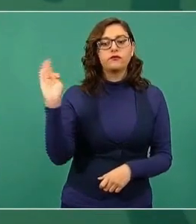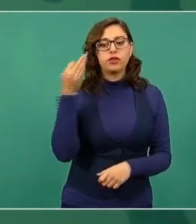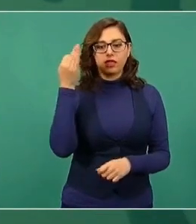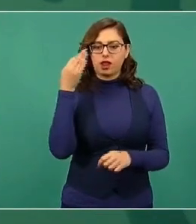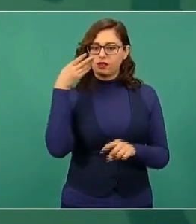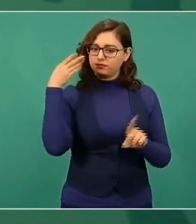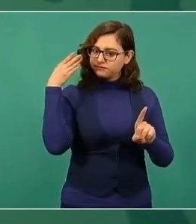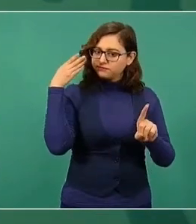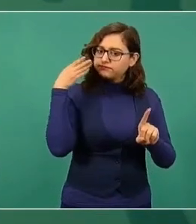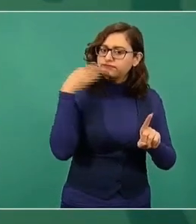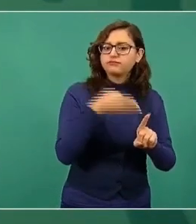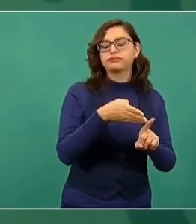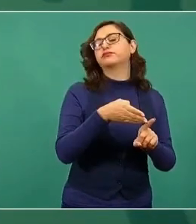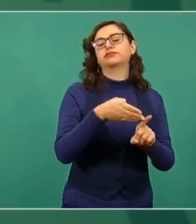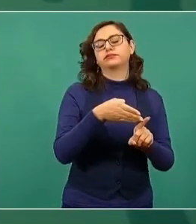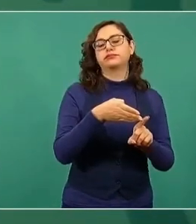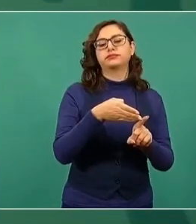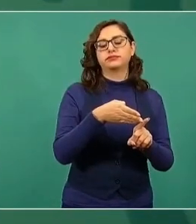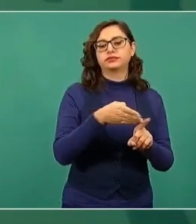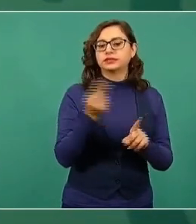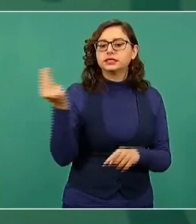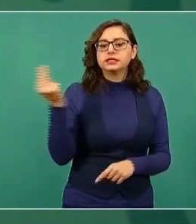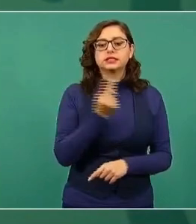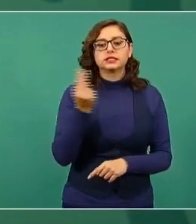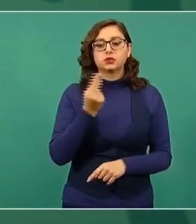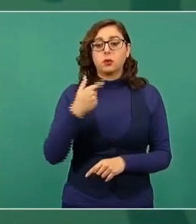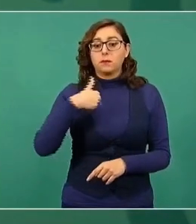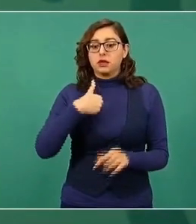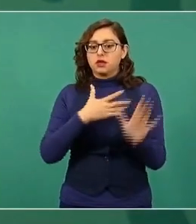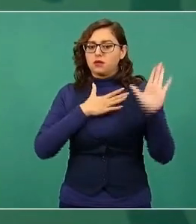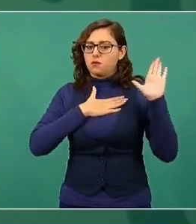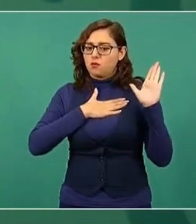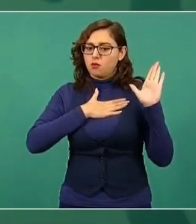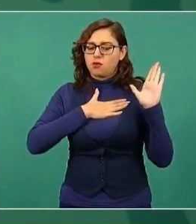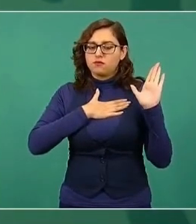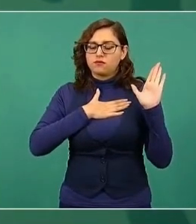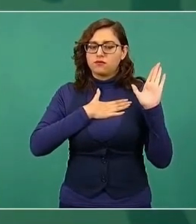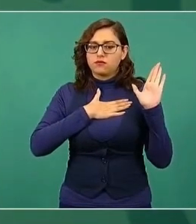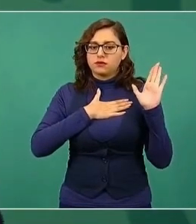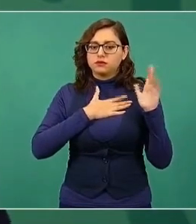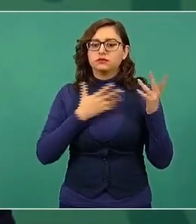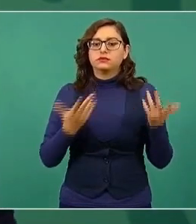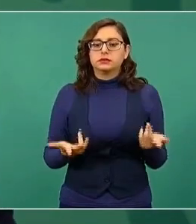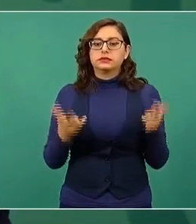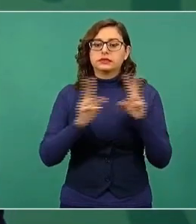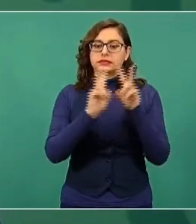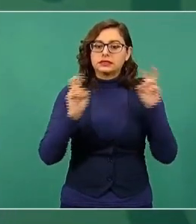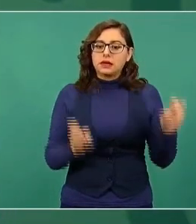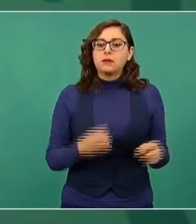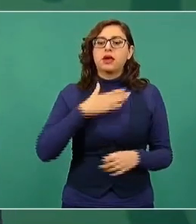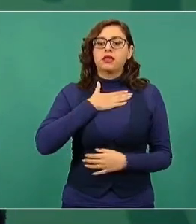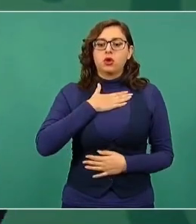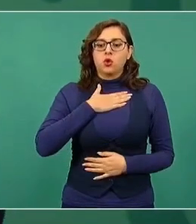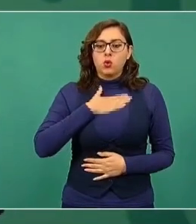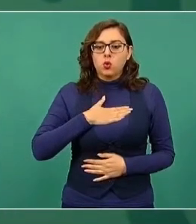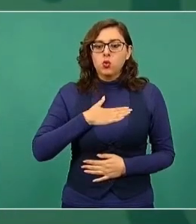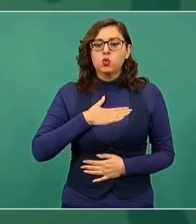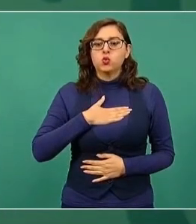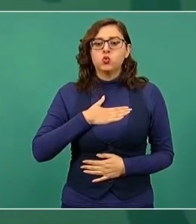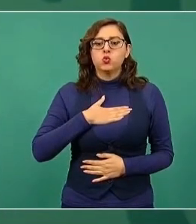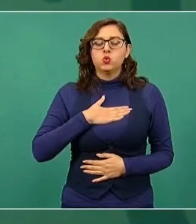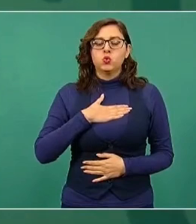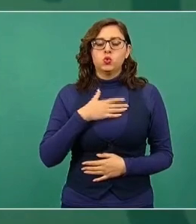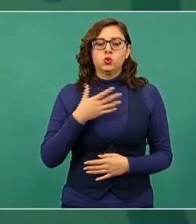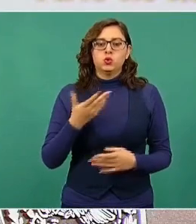compromiso. Además, es un tema de justicia, es